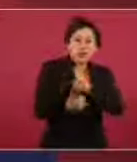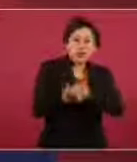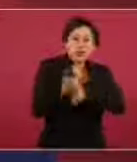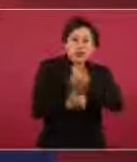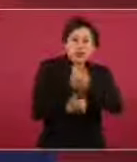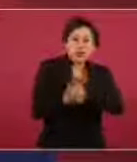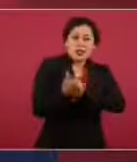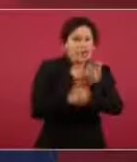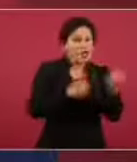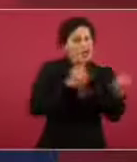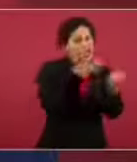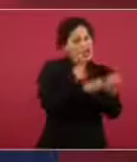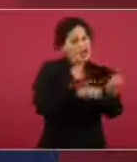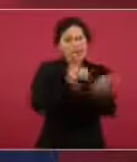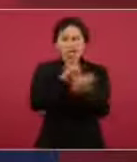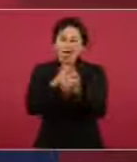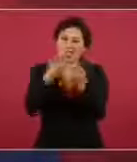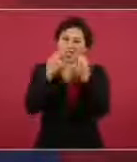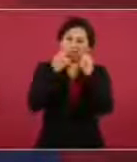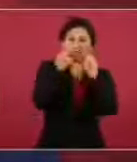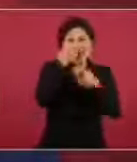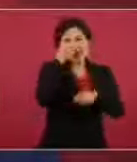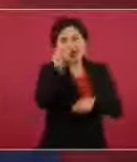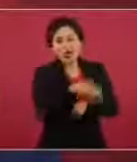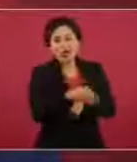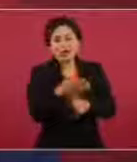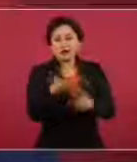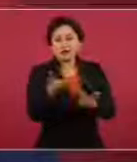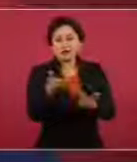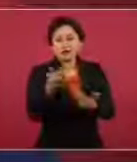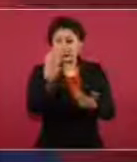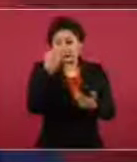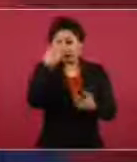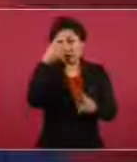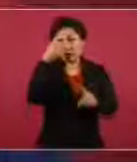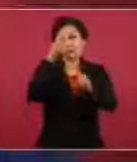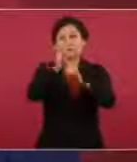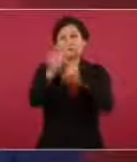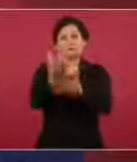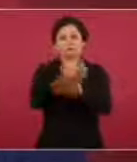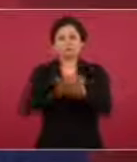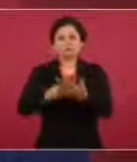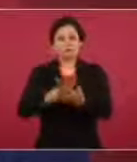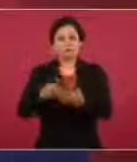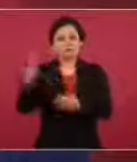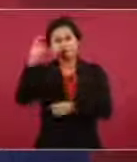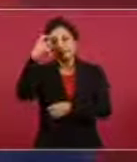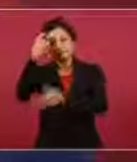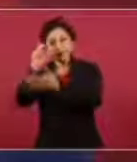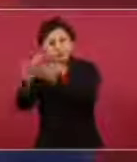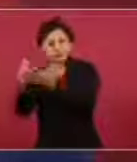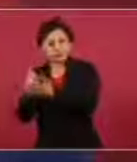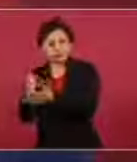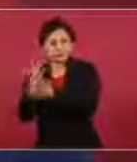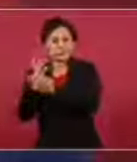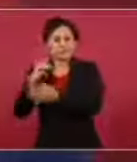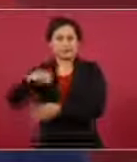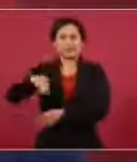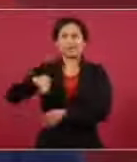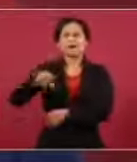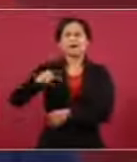que se puede mentir